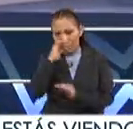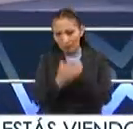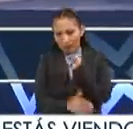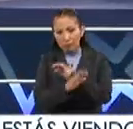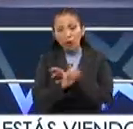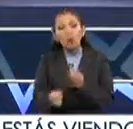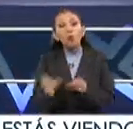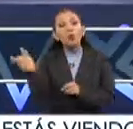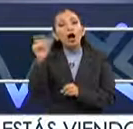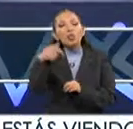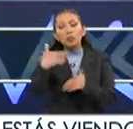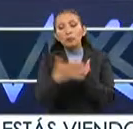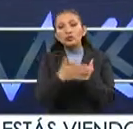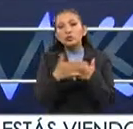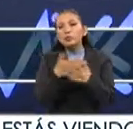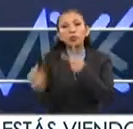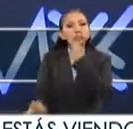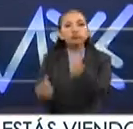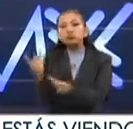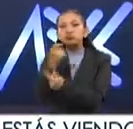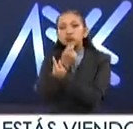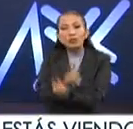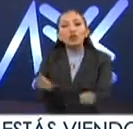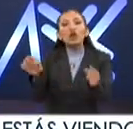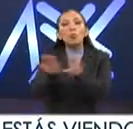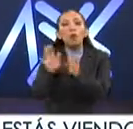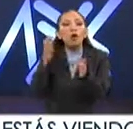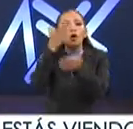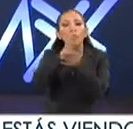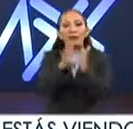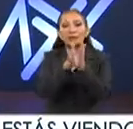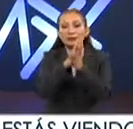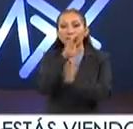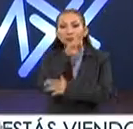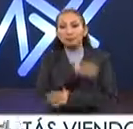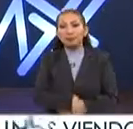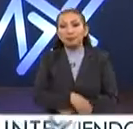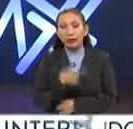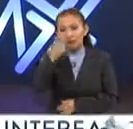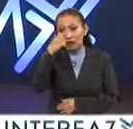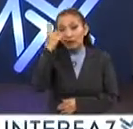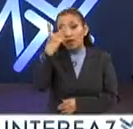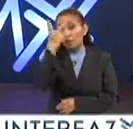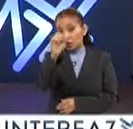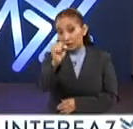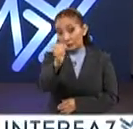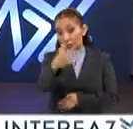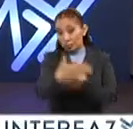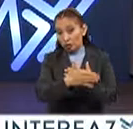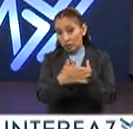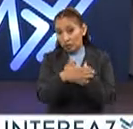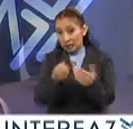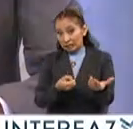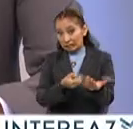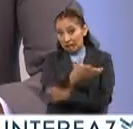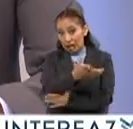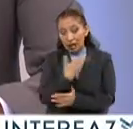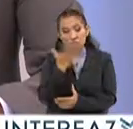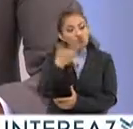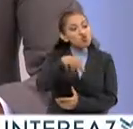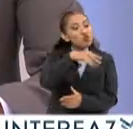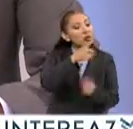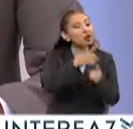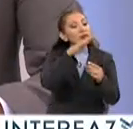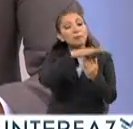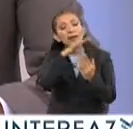terminar, ¿cuándo es esta consulta y cómo pueden participar muy rápidamente? Participar muy fácil, es el 2 de septiembre, hay que salir a buscar